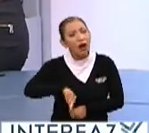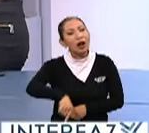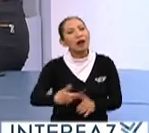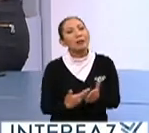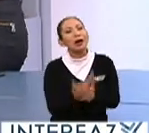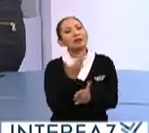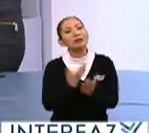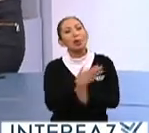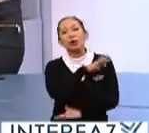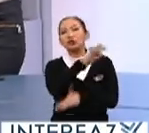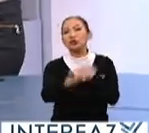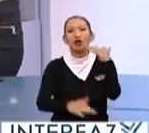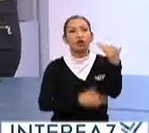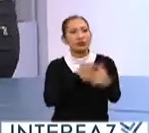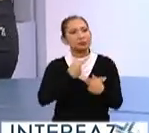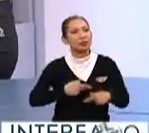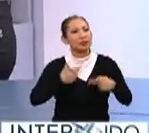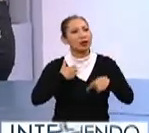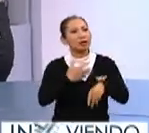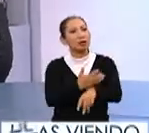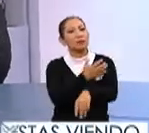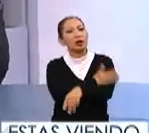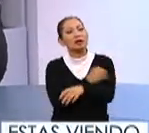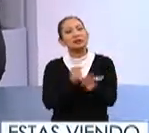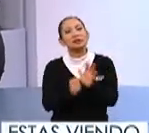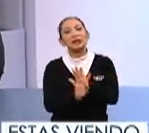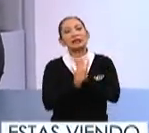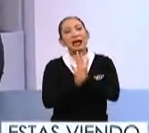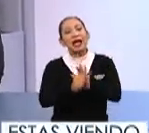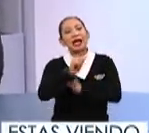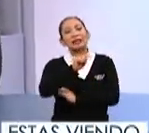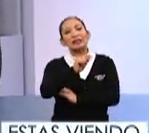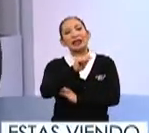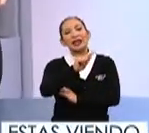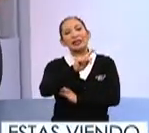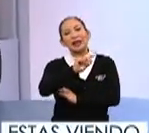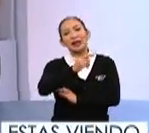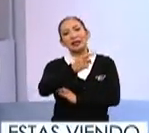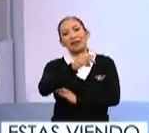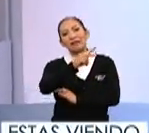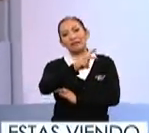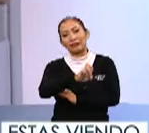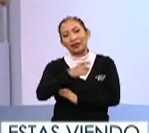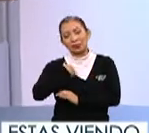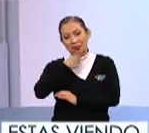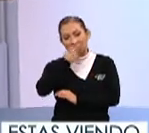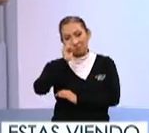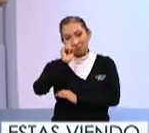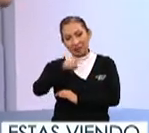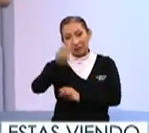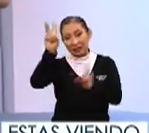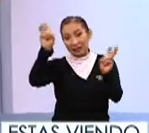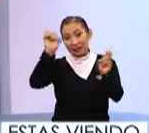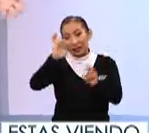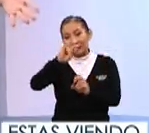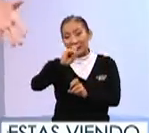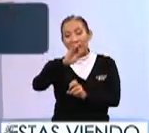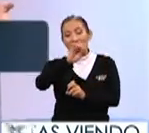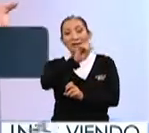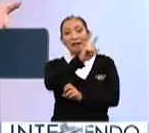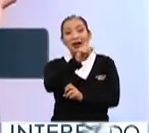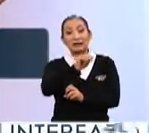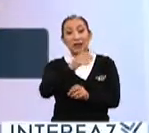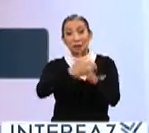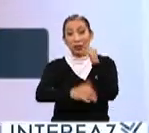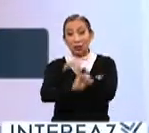esta mañana, como a todos los que nos acompañan a través de la señal de televisión educativa en esto que, como bien lo dijiste, se llama Interfaces. Estamos